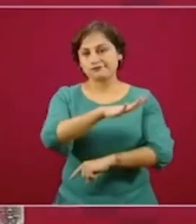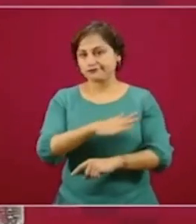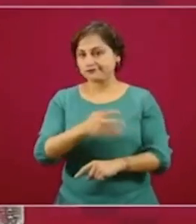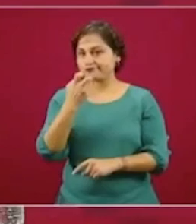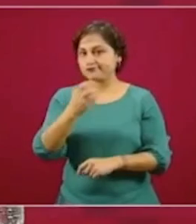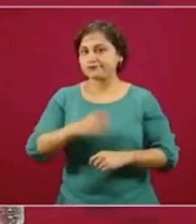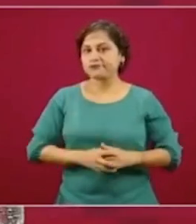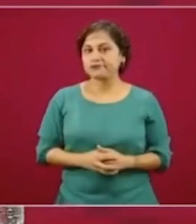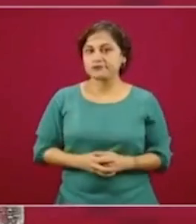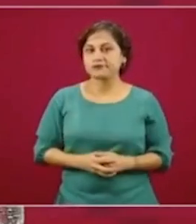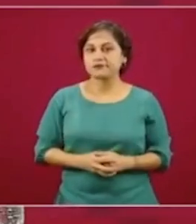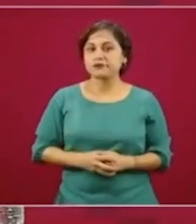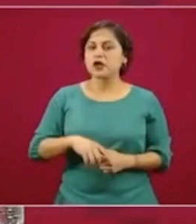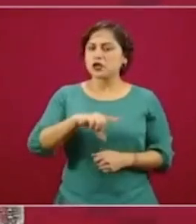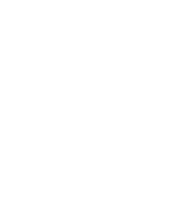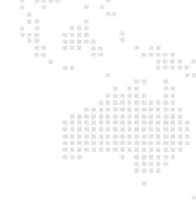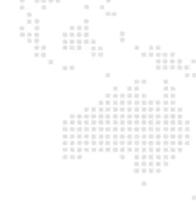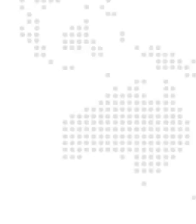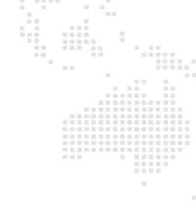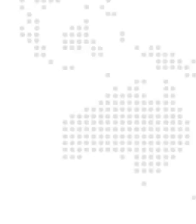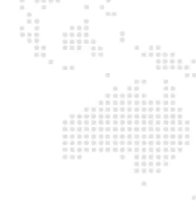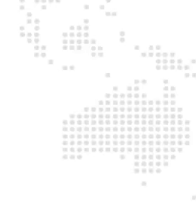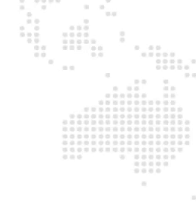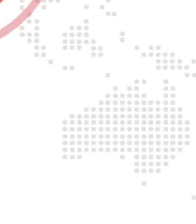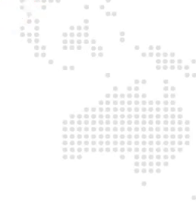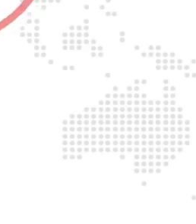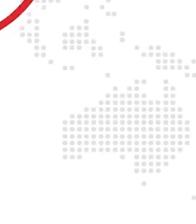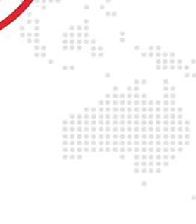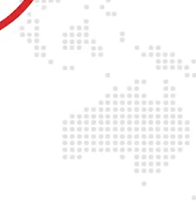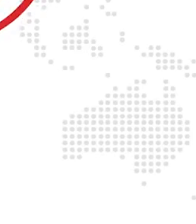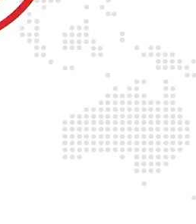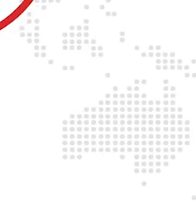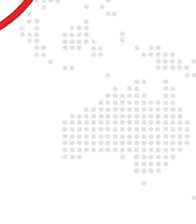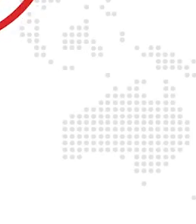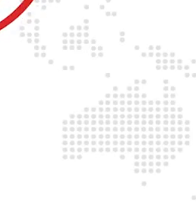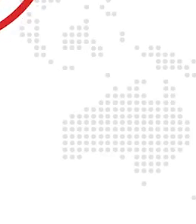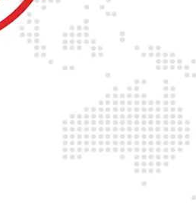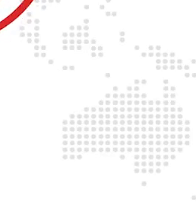serán presentados próximamente. ¡Gracias!